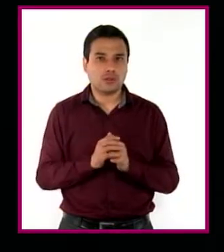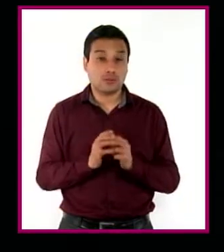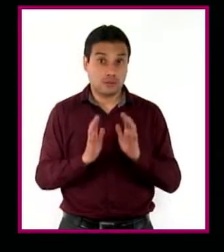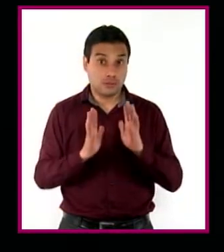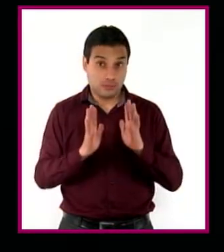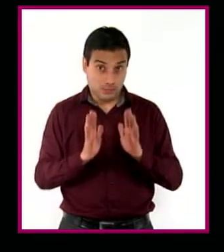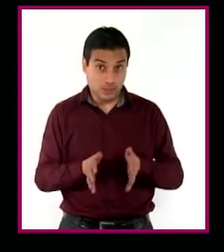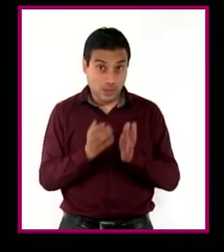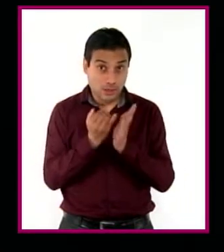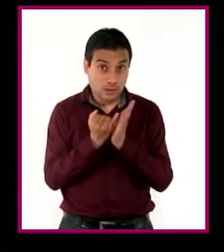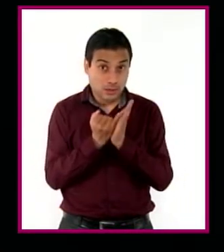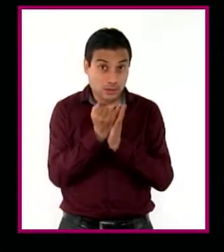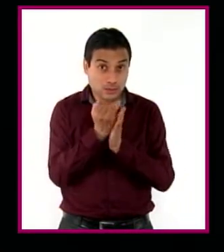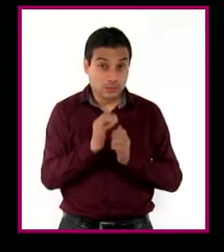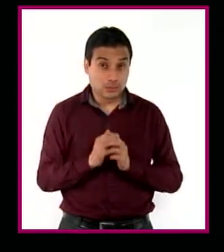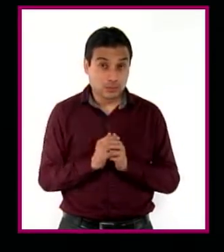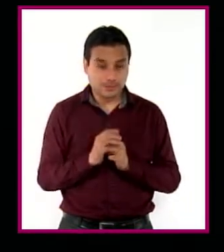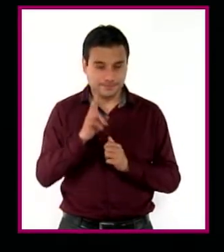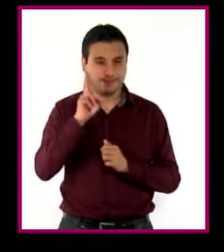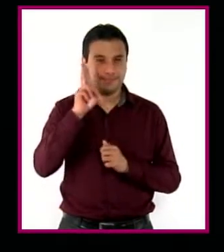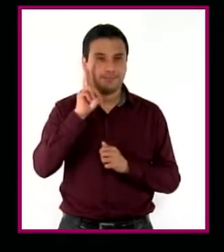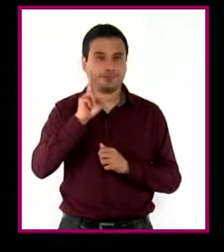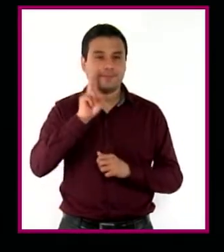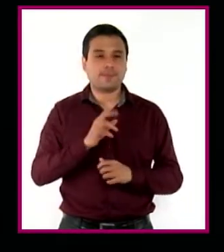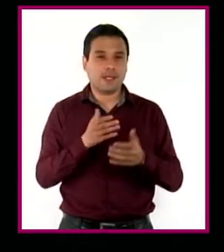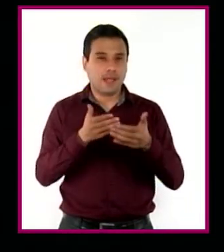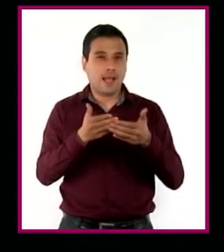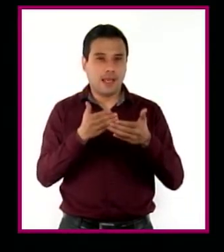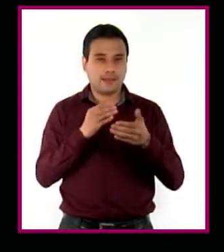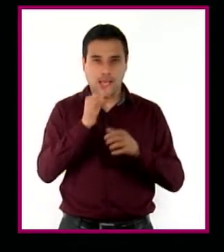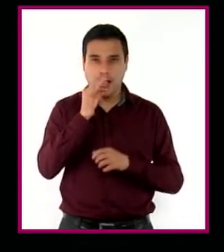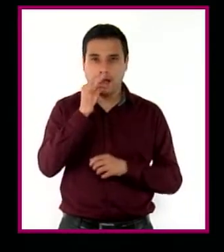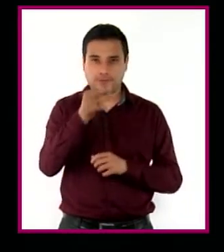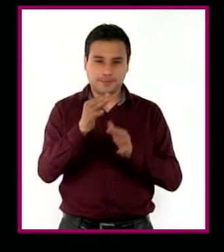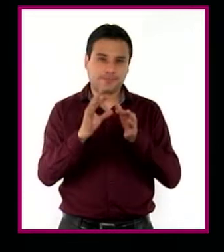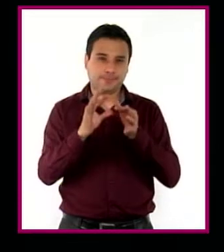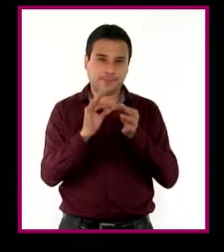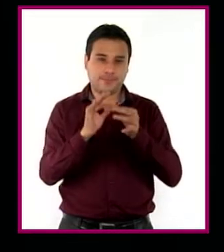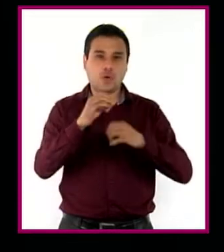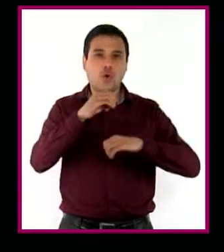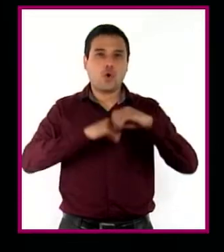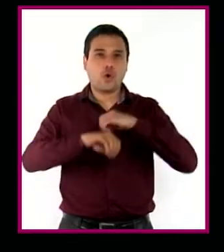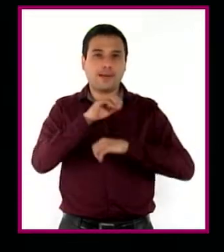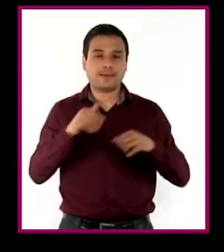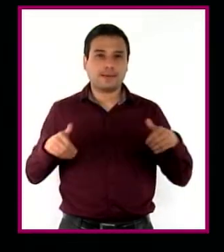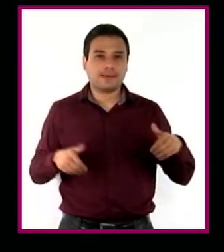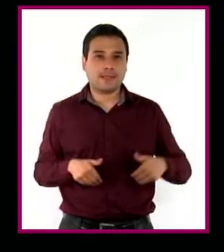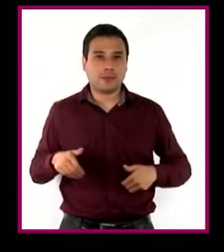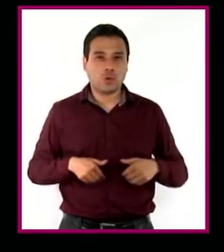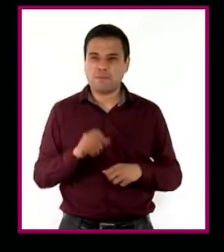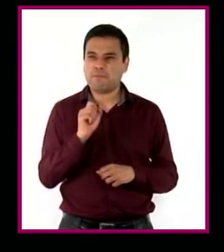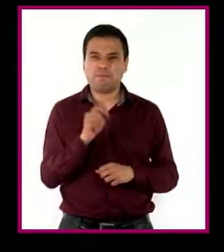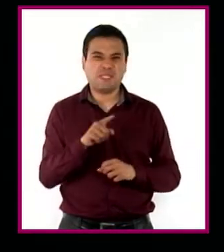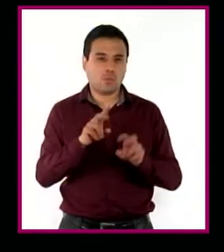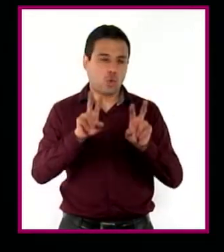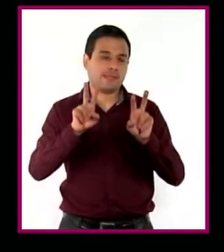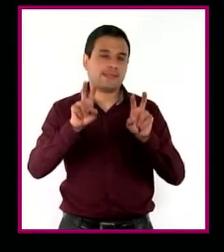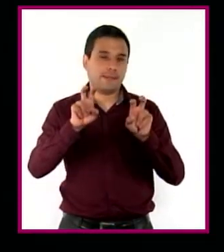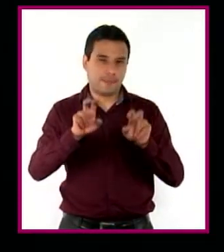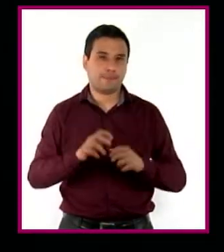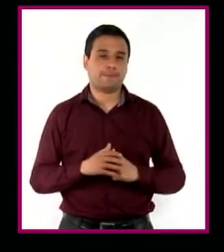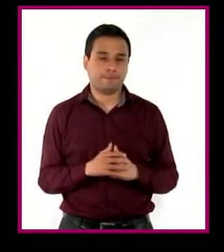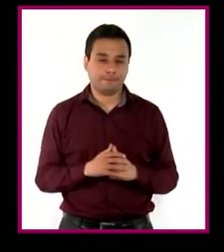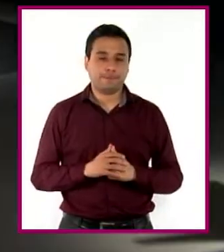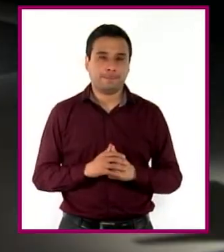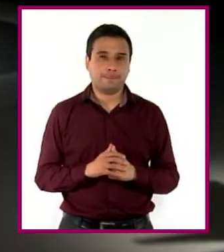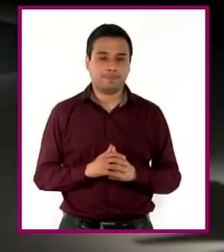nada al respecto. Pero antes, déjame contarte sobre una obra de teatro que toca temas muy similares al que hoy